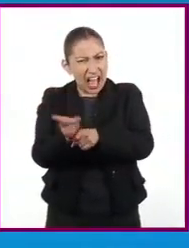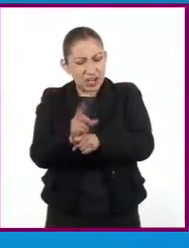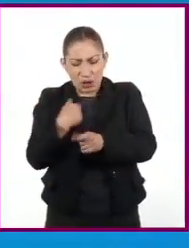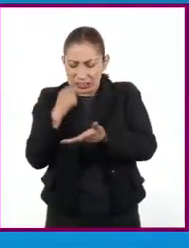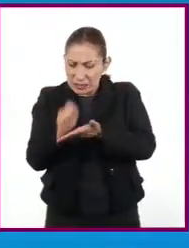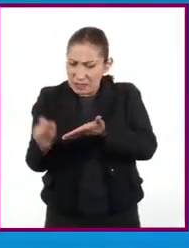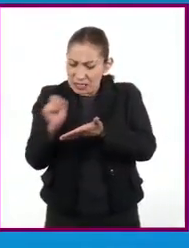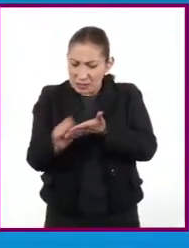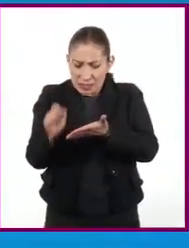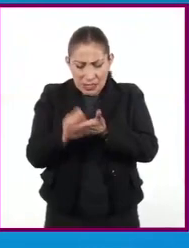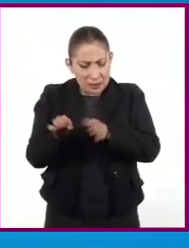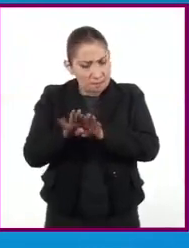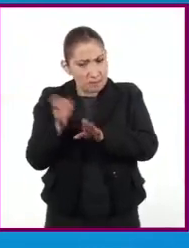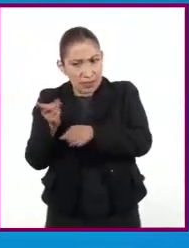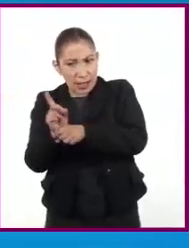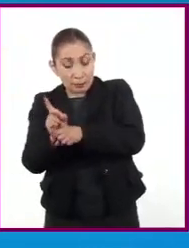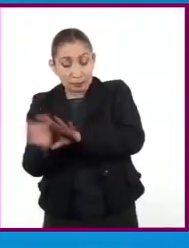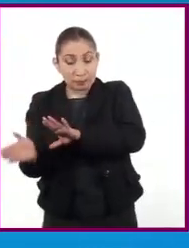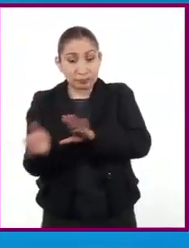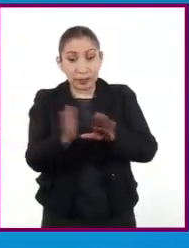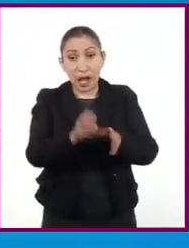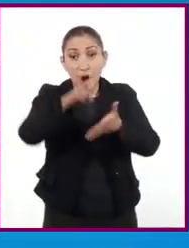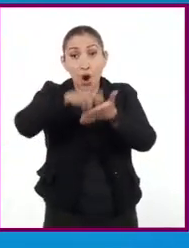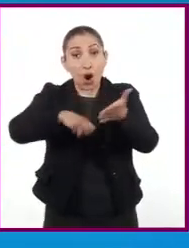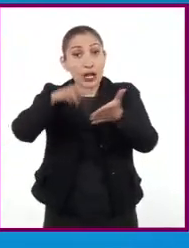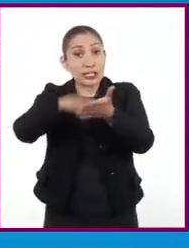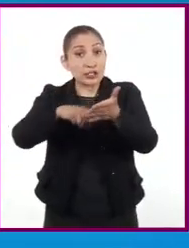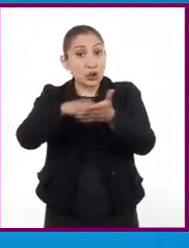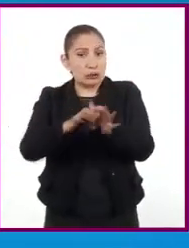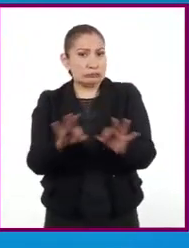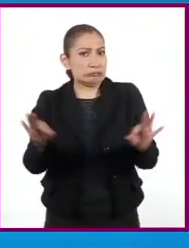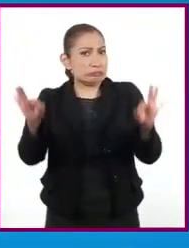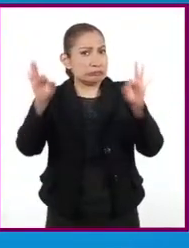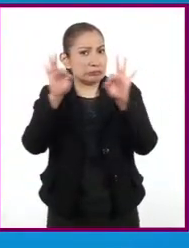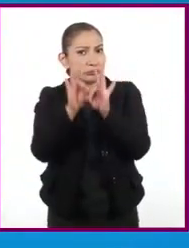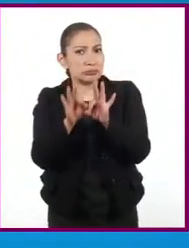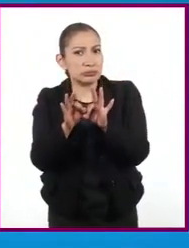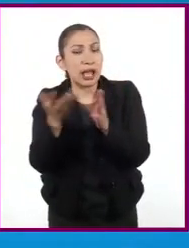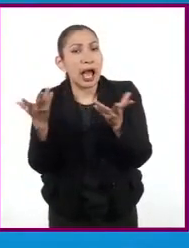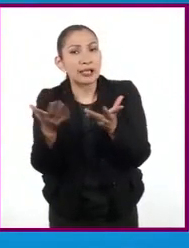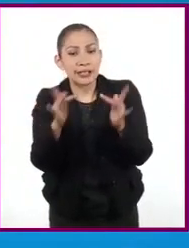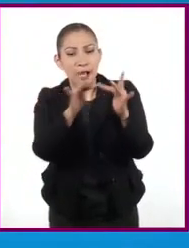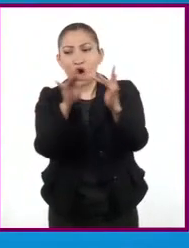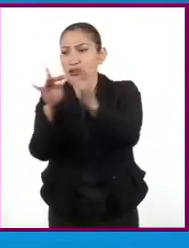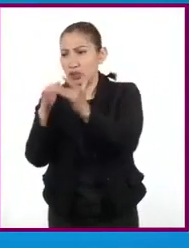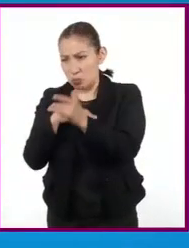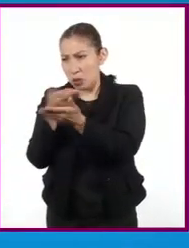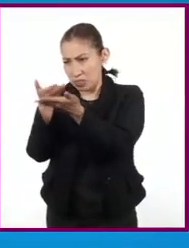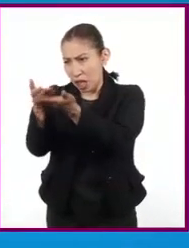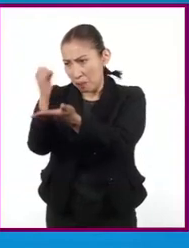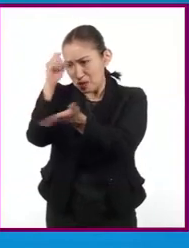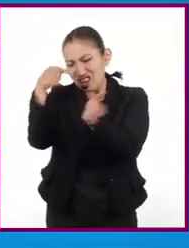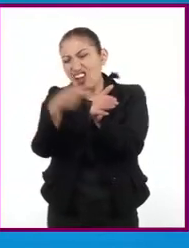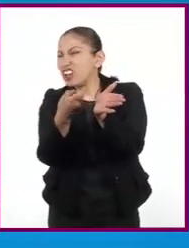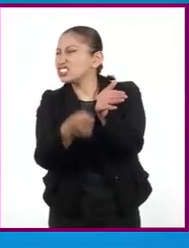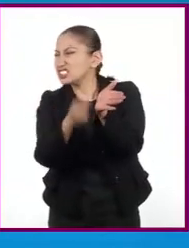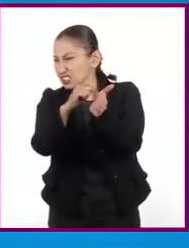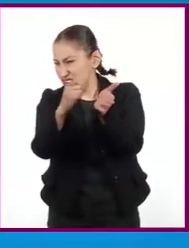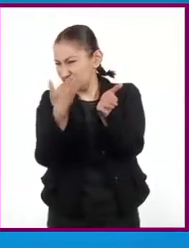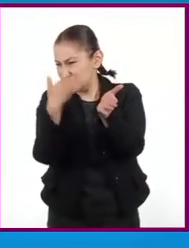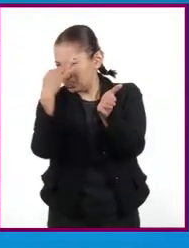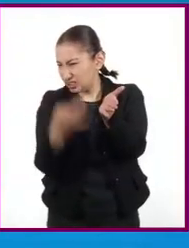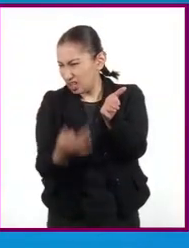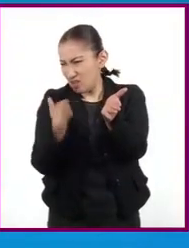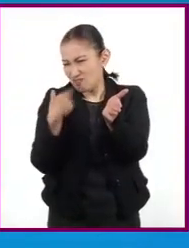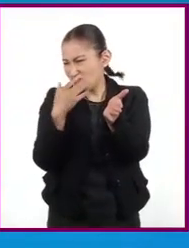puede ayudar en el proceso. La etapa de corrección es muy importante. Generar redes de contacto que puedan darte una opinión sobre el guión